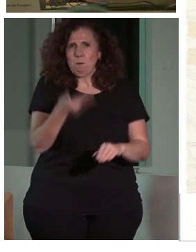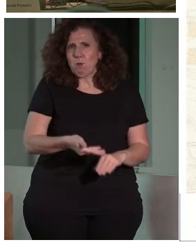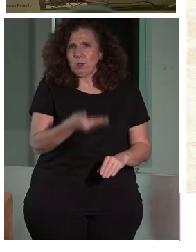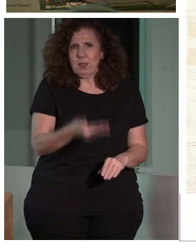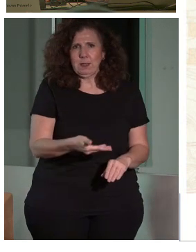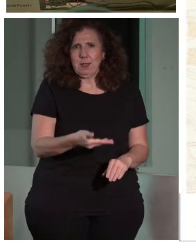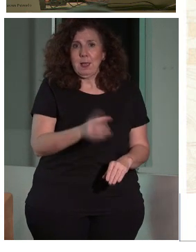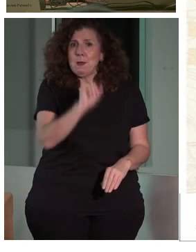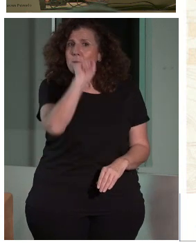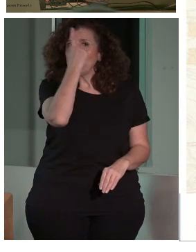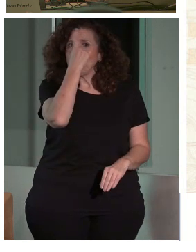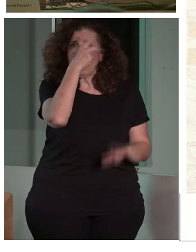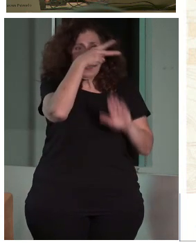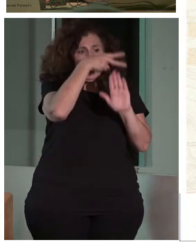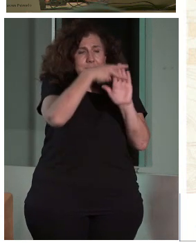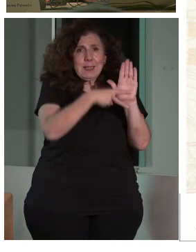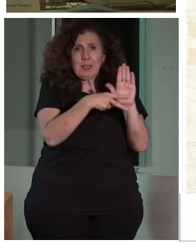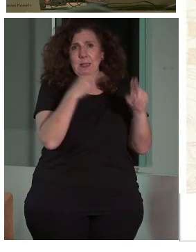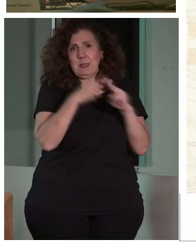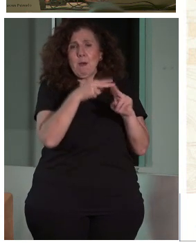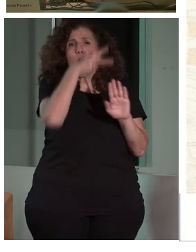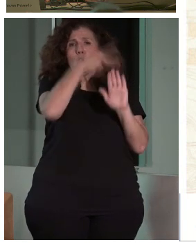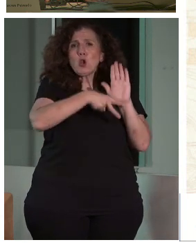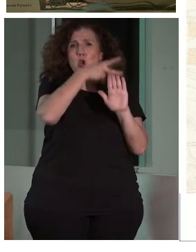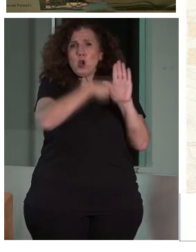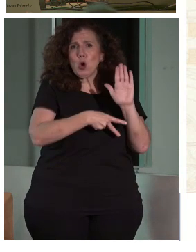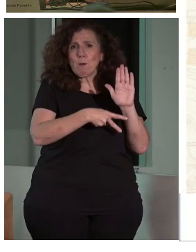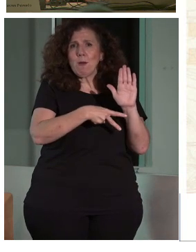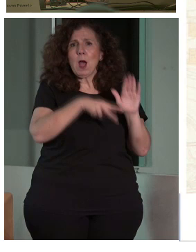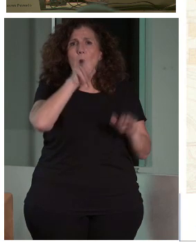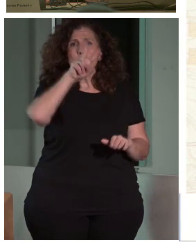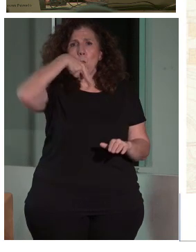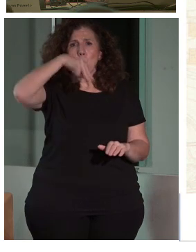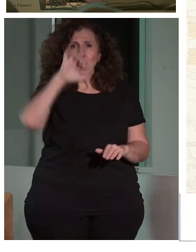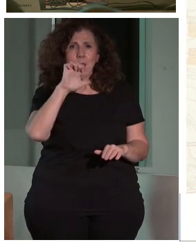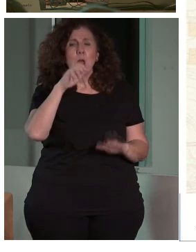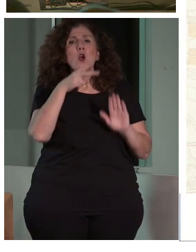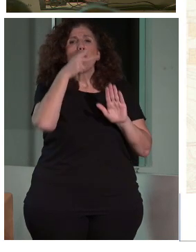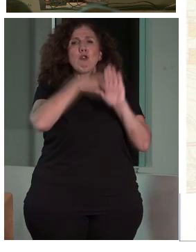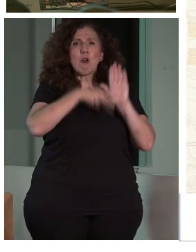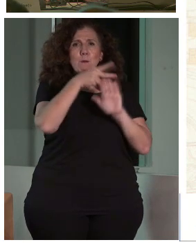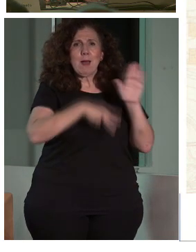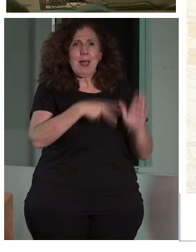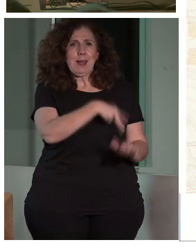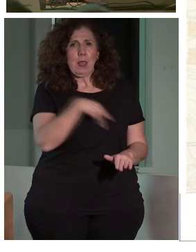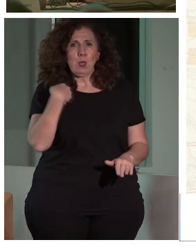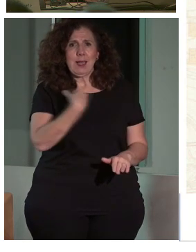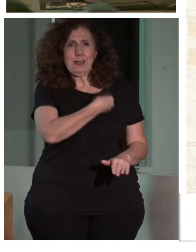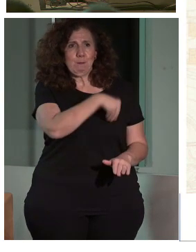primer estándar, es una norma UNE, norma española, y es la primera que hay en accesibilidad al